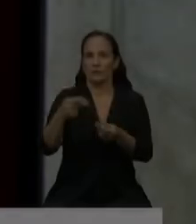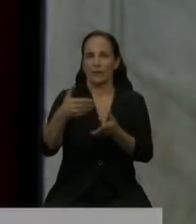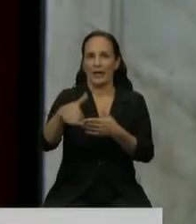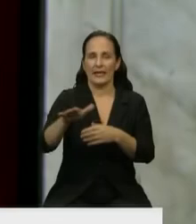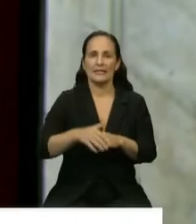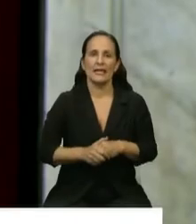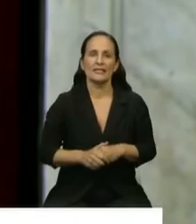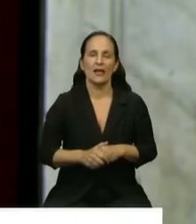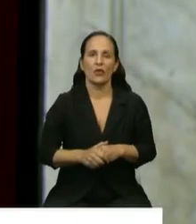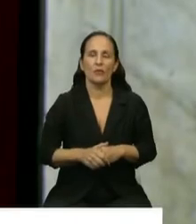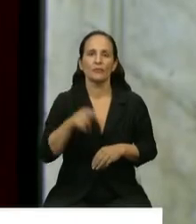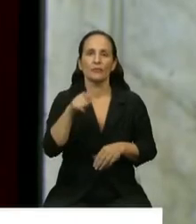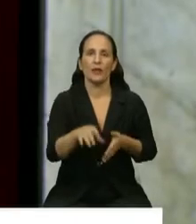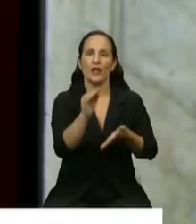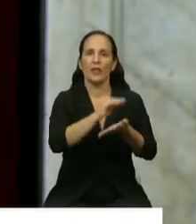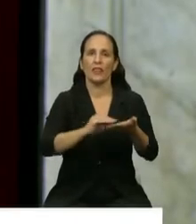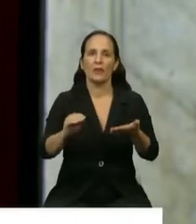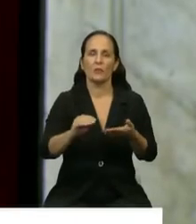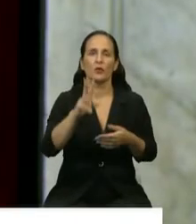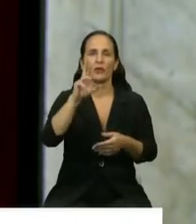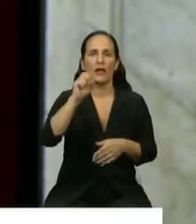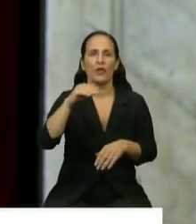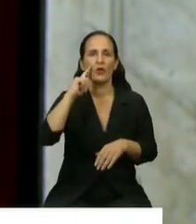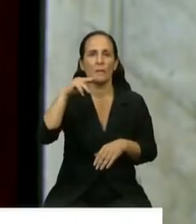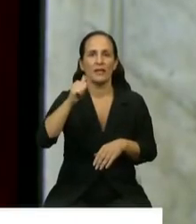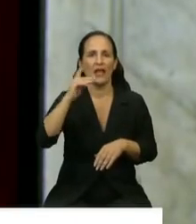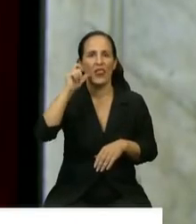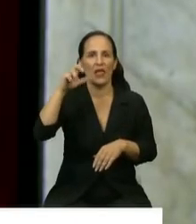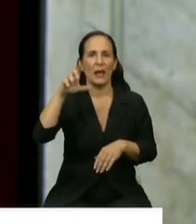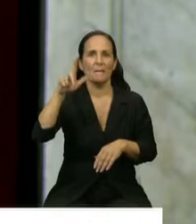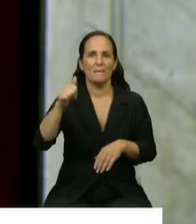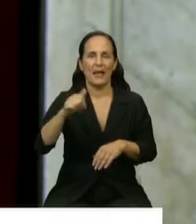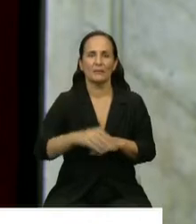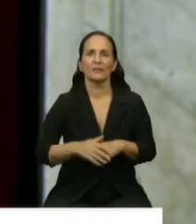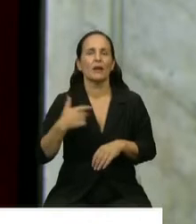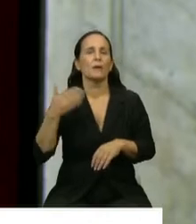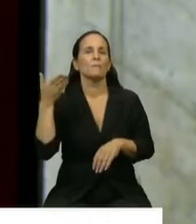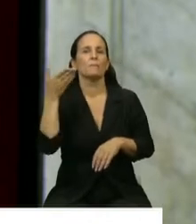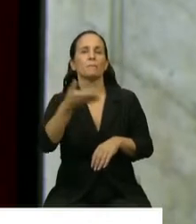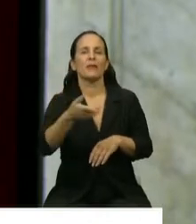Tiene la palabra la diputada Romina del Pla. Presidente, que sea nominal la votación.